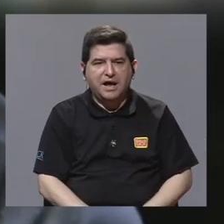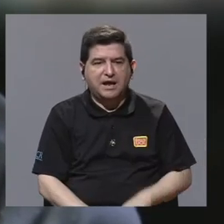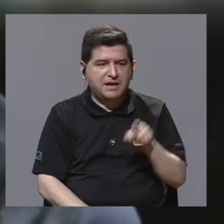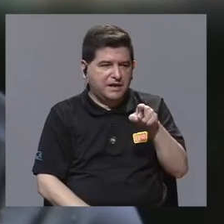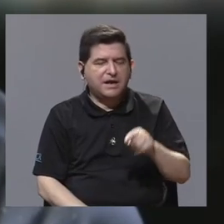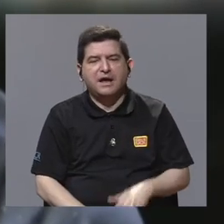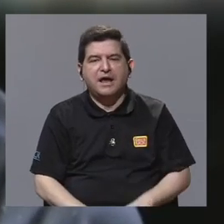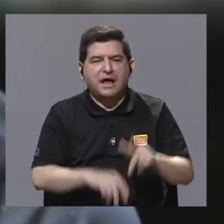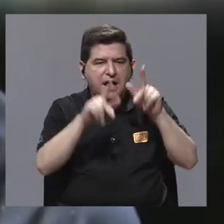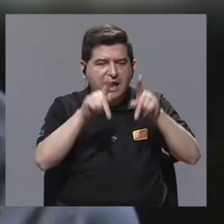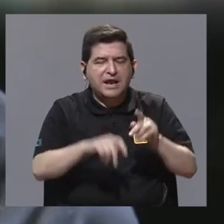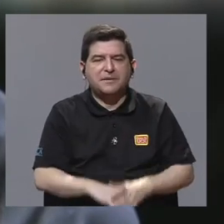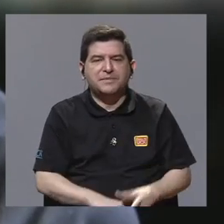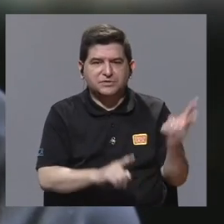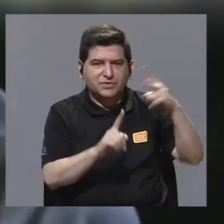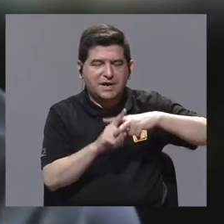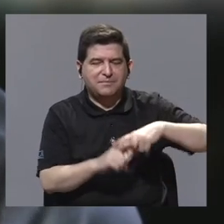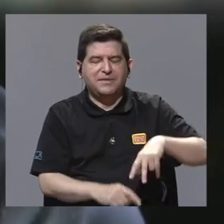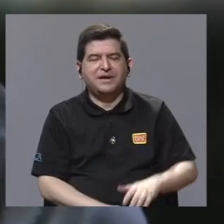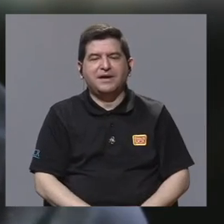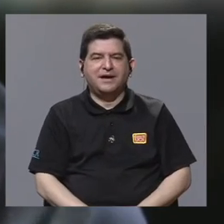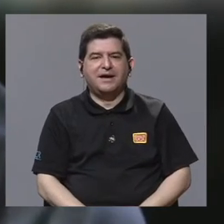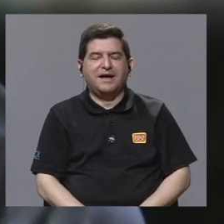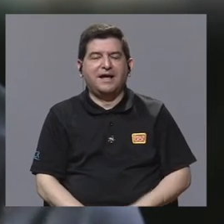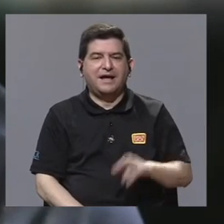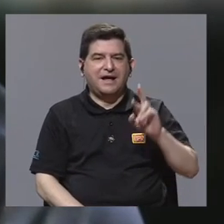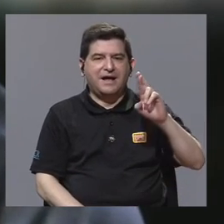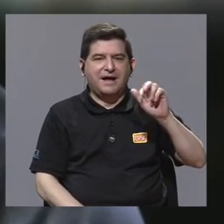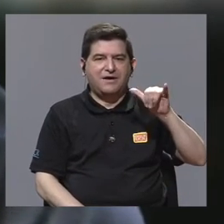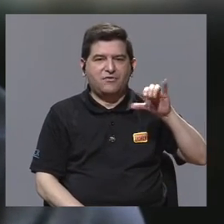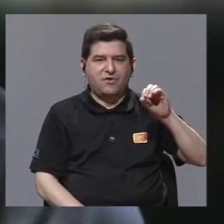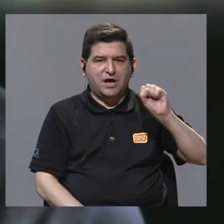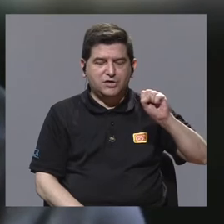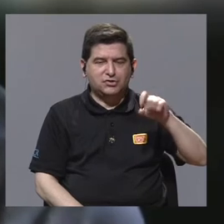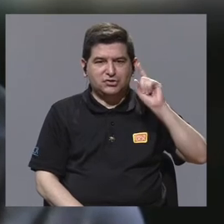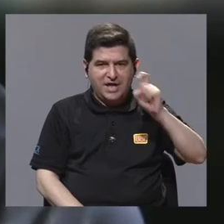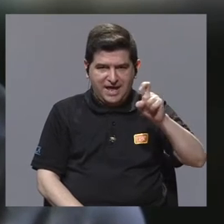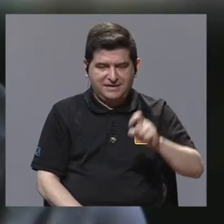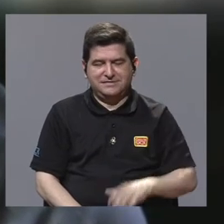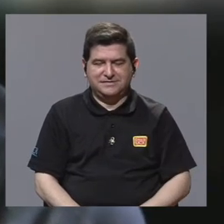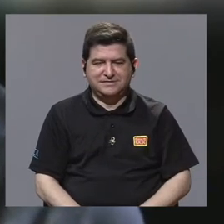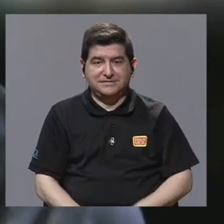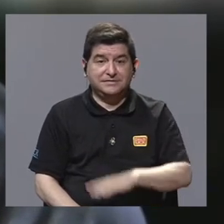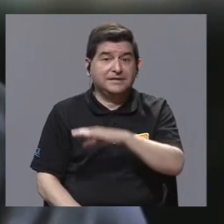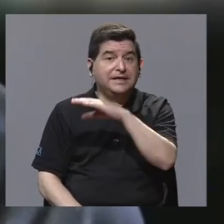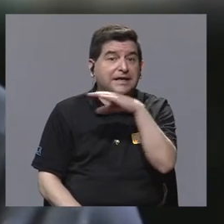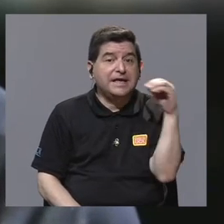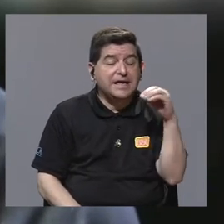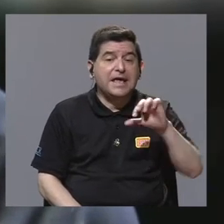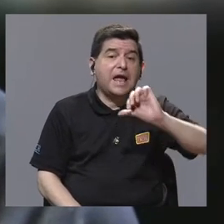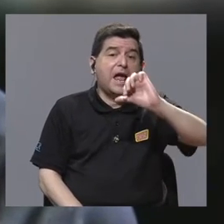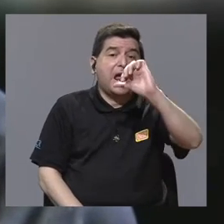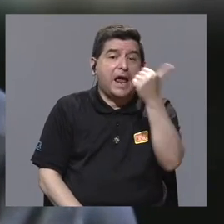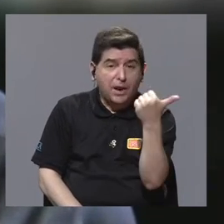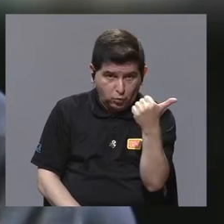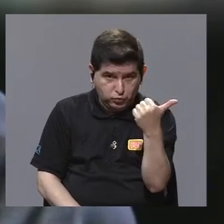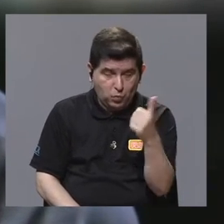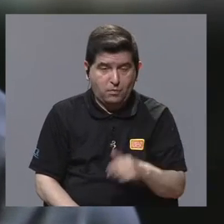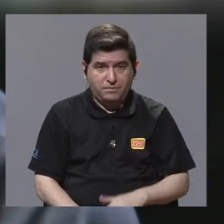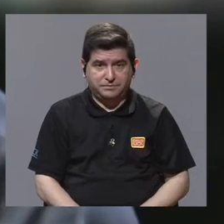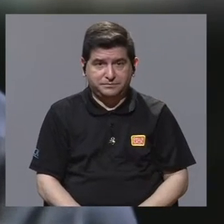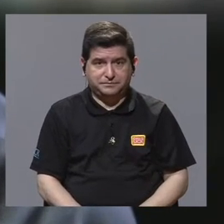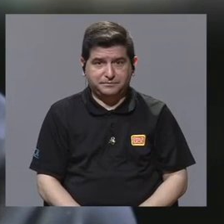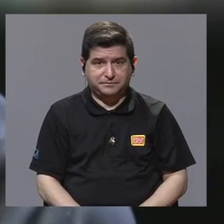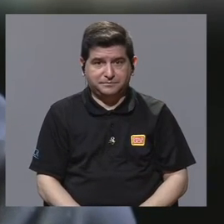que lo que hace es irradiar a la persona con rayos X, tomarle placas de manera coaxial. Y el otro